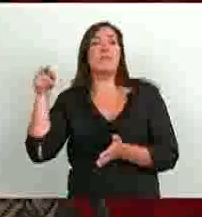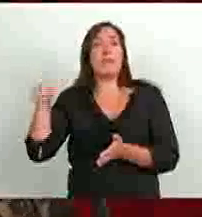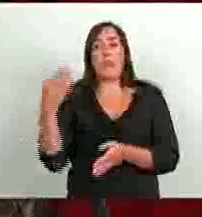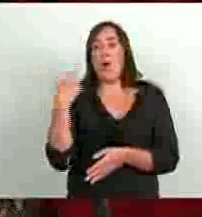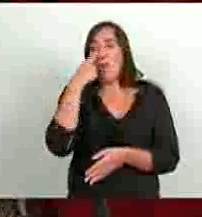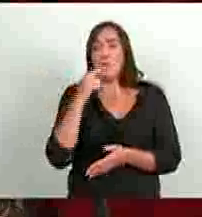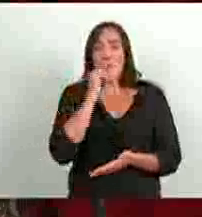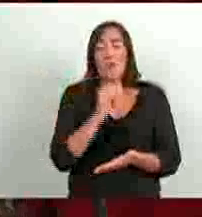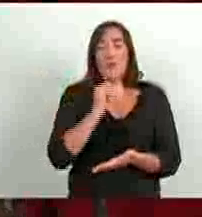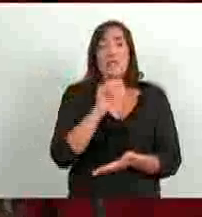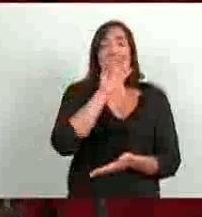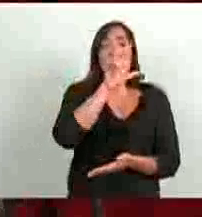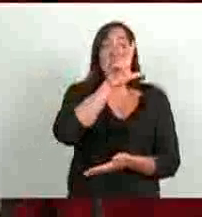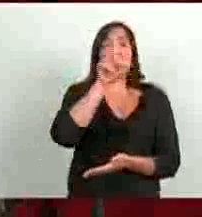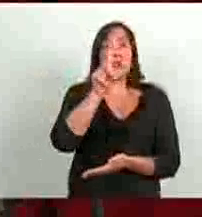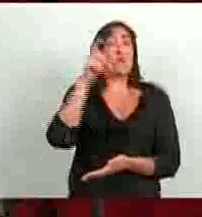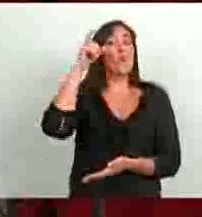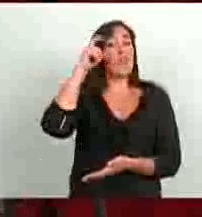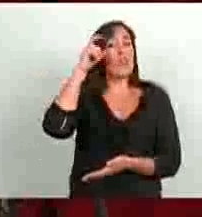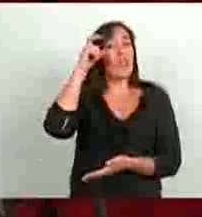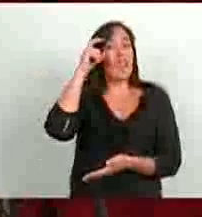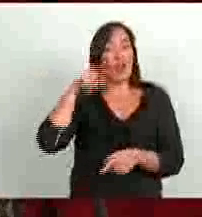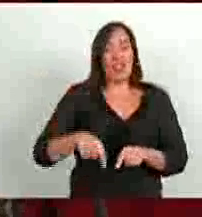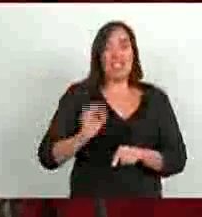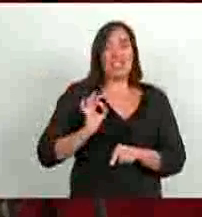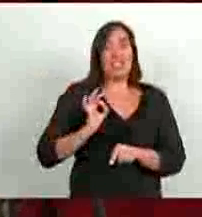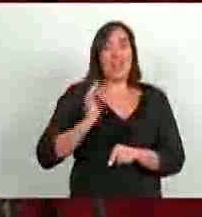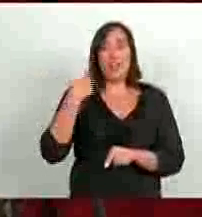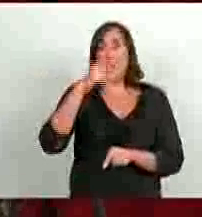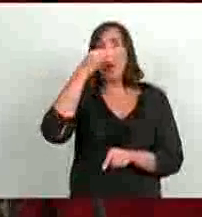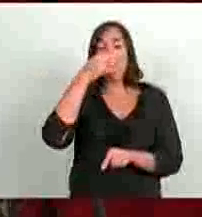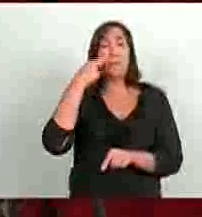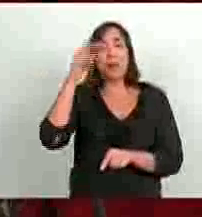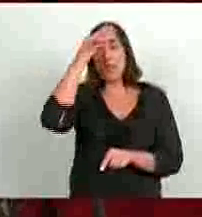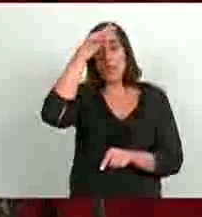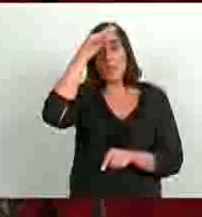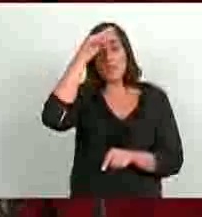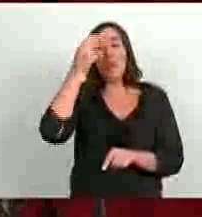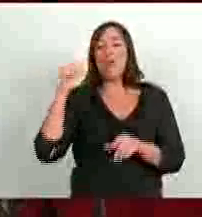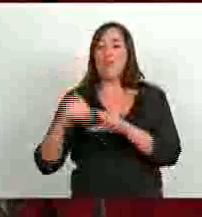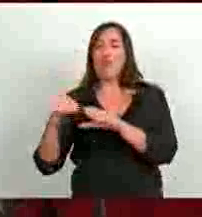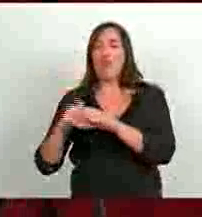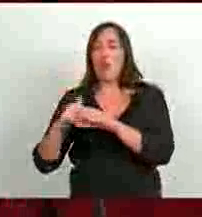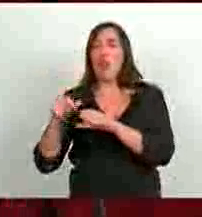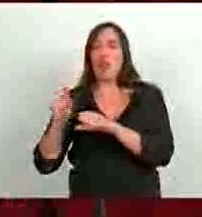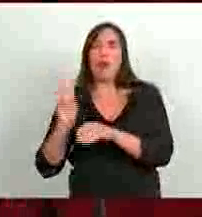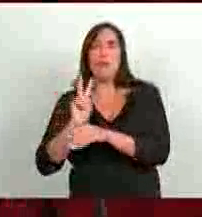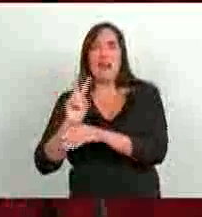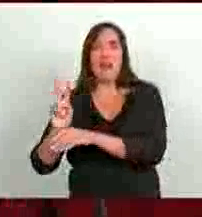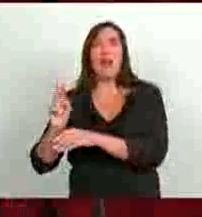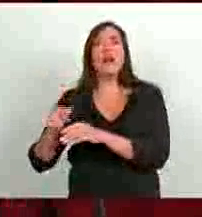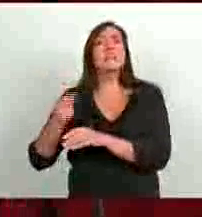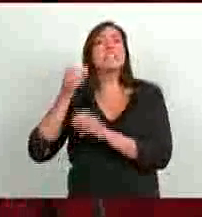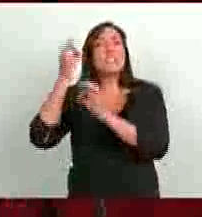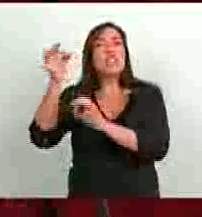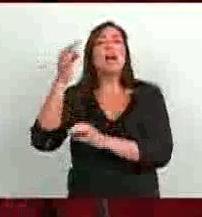Al 31 de enero de este año 2012, el valor del Fondo de Garantía de Sustentabilidad alcanza la